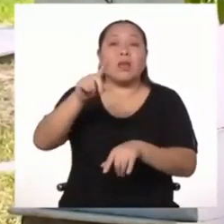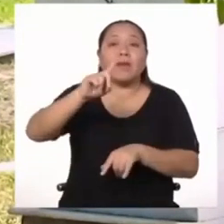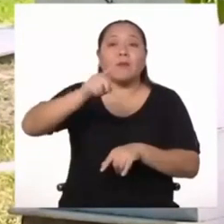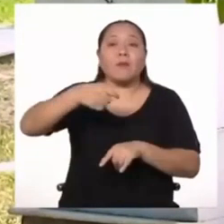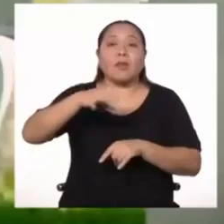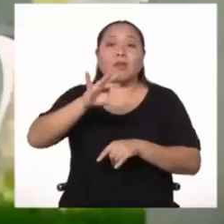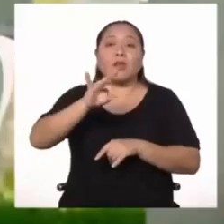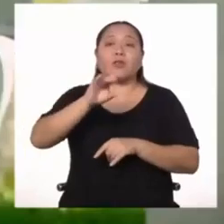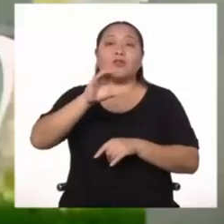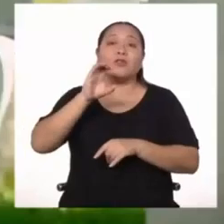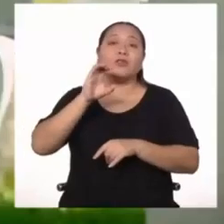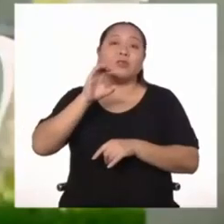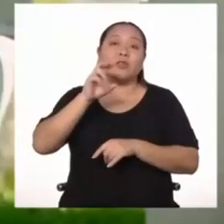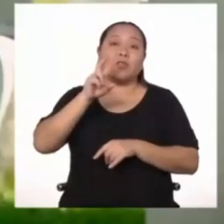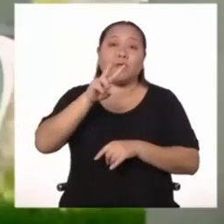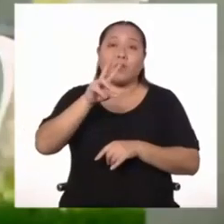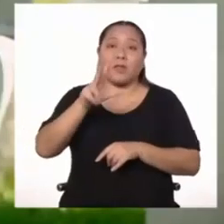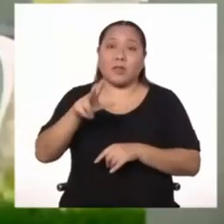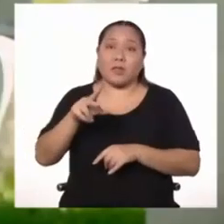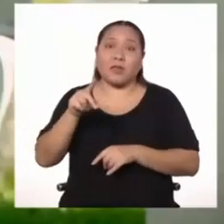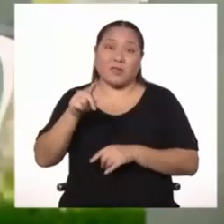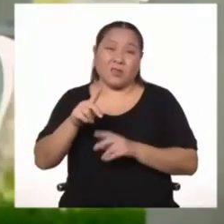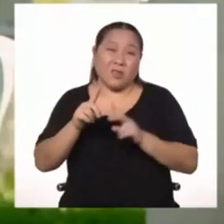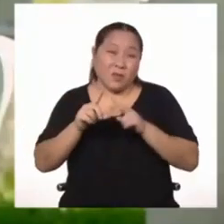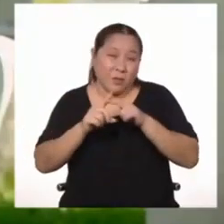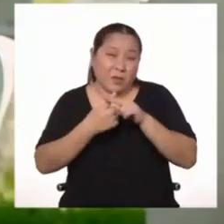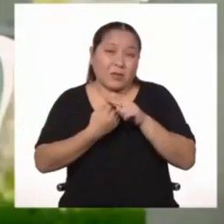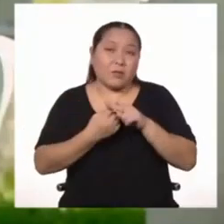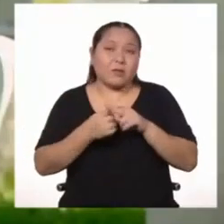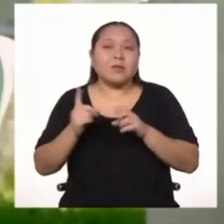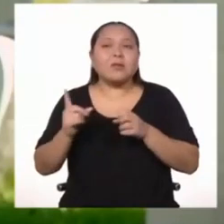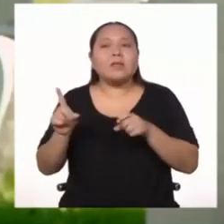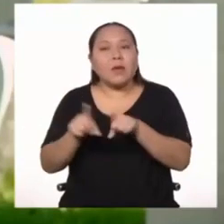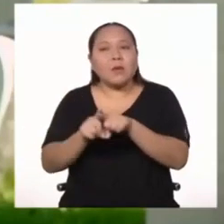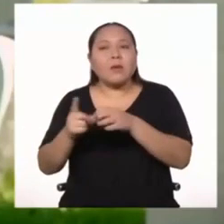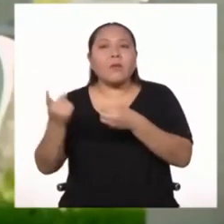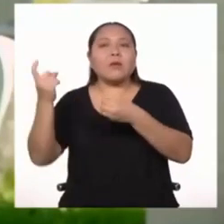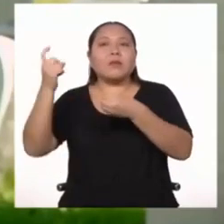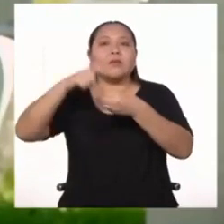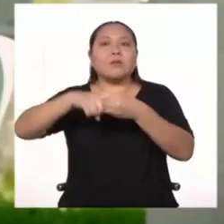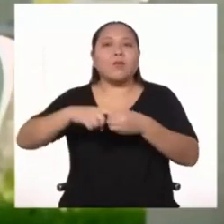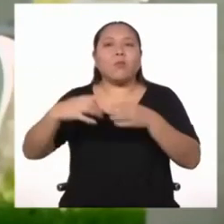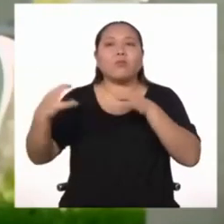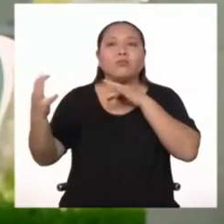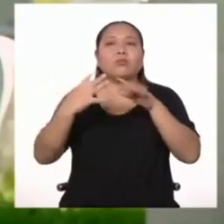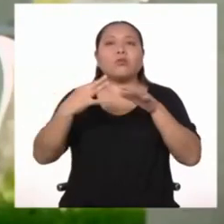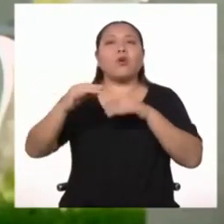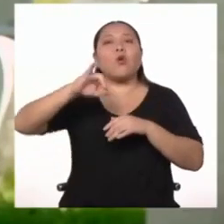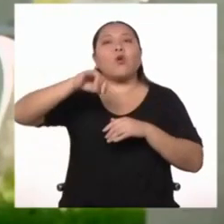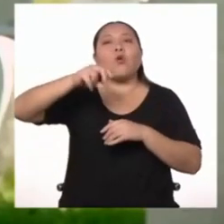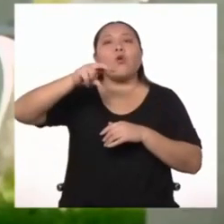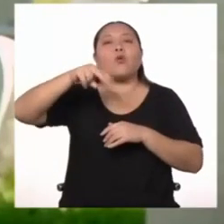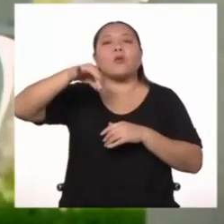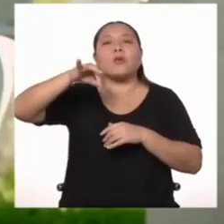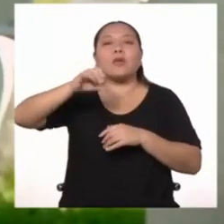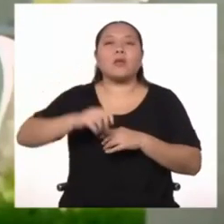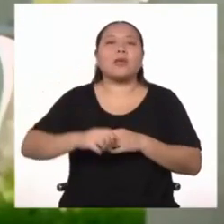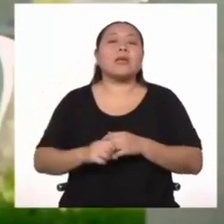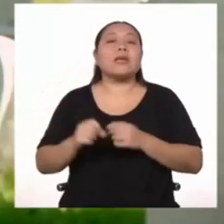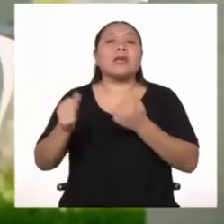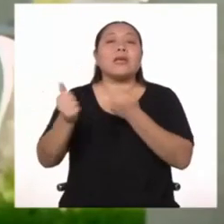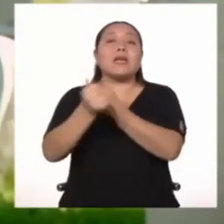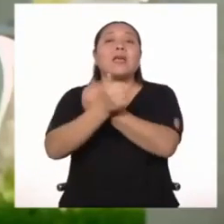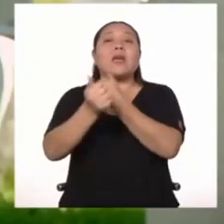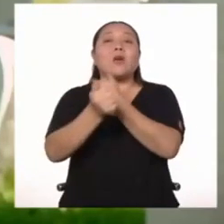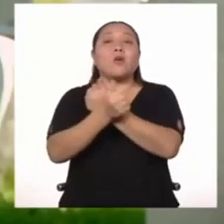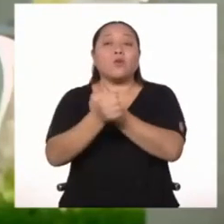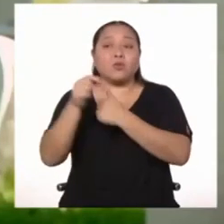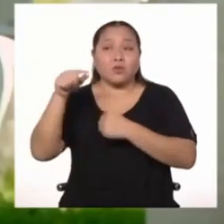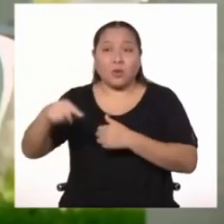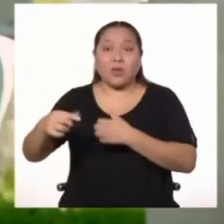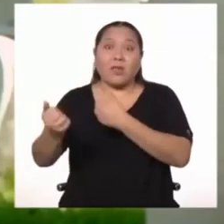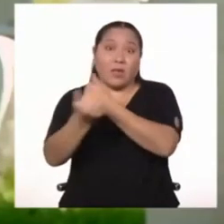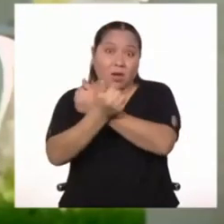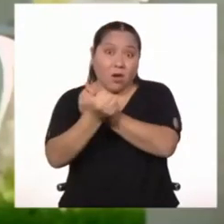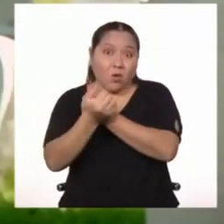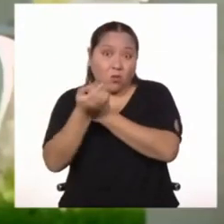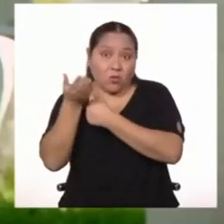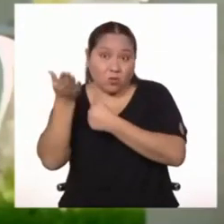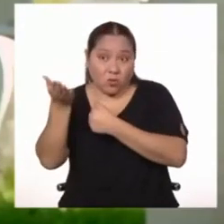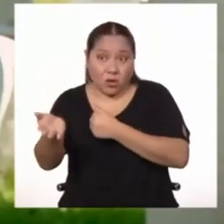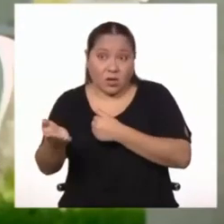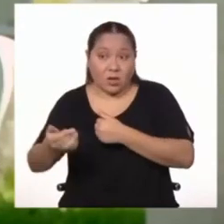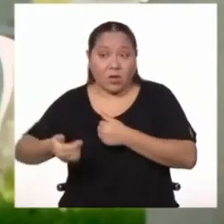naciente. También participó en las batallas de Junín y Ayacucho en 1824. En Ayacucho, de hecho,